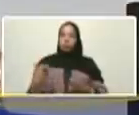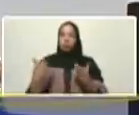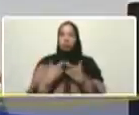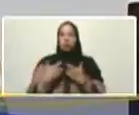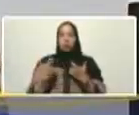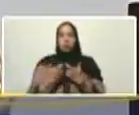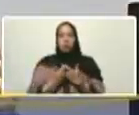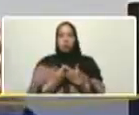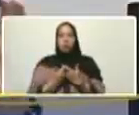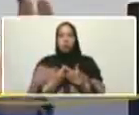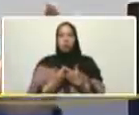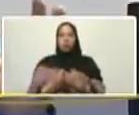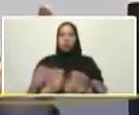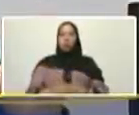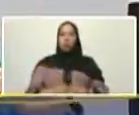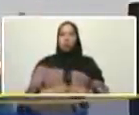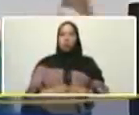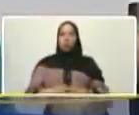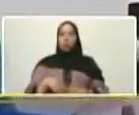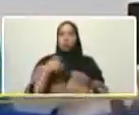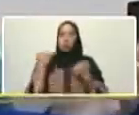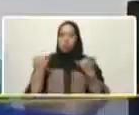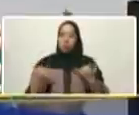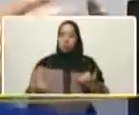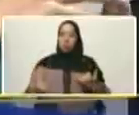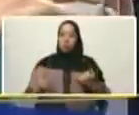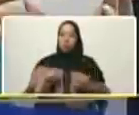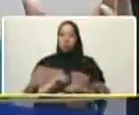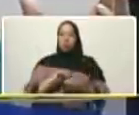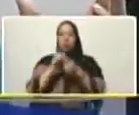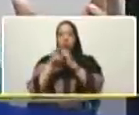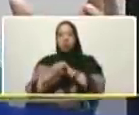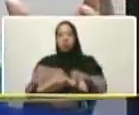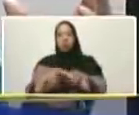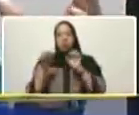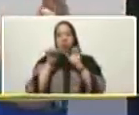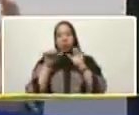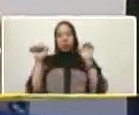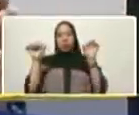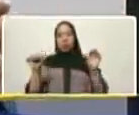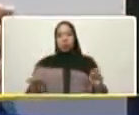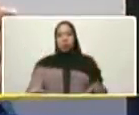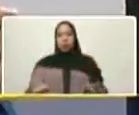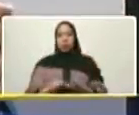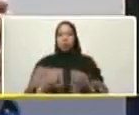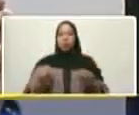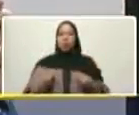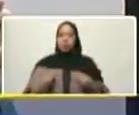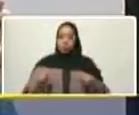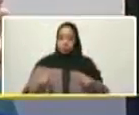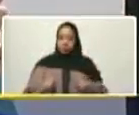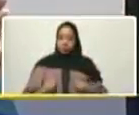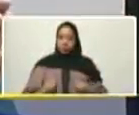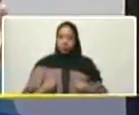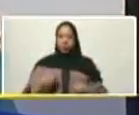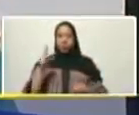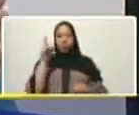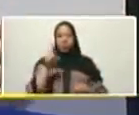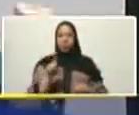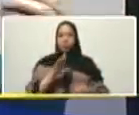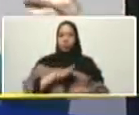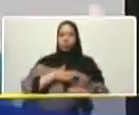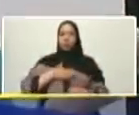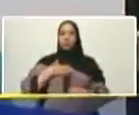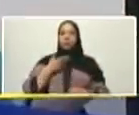las comunas en ciudades comunales de manera que esto complementa todo el sistema de vivienda en el territorio allí vamos a poder